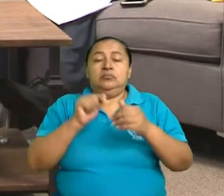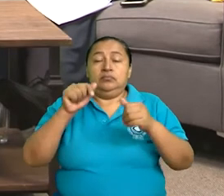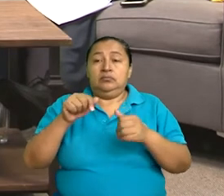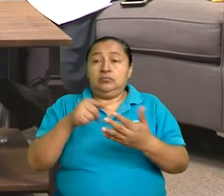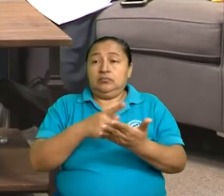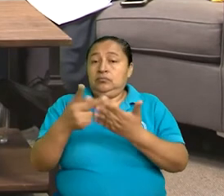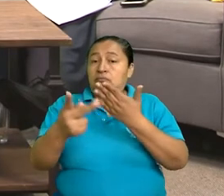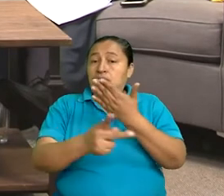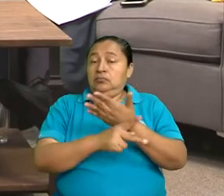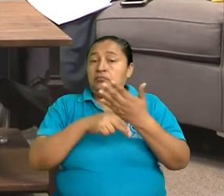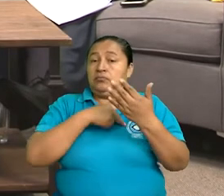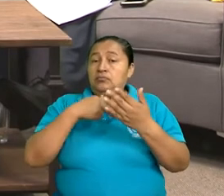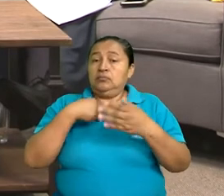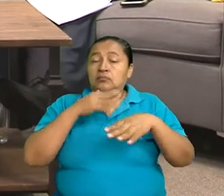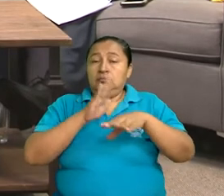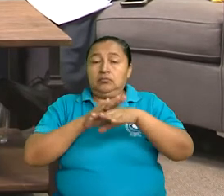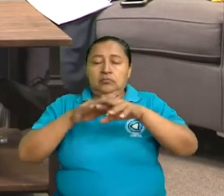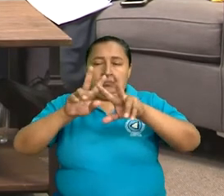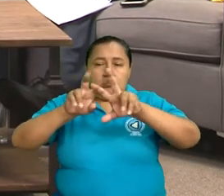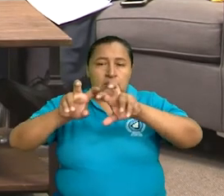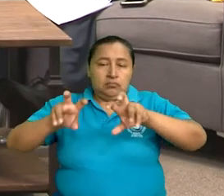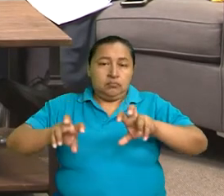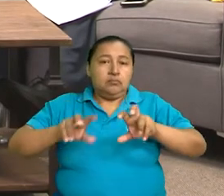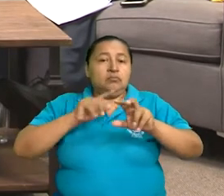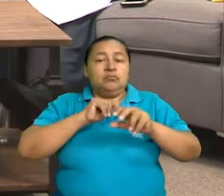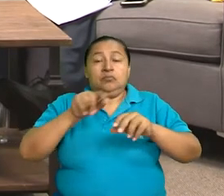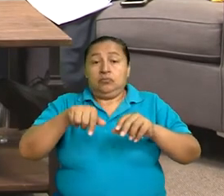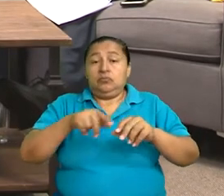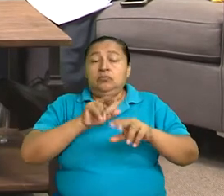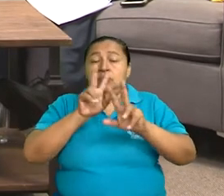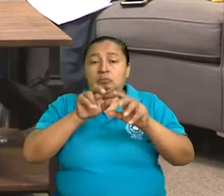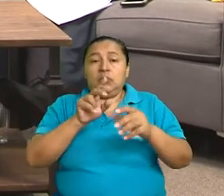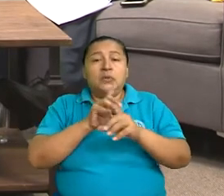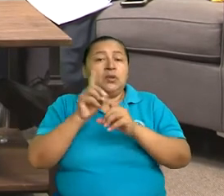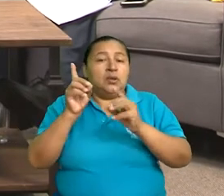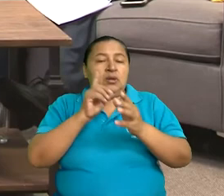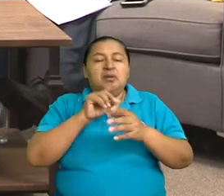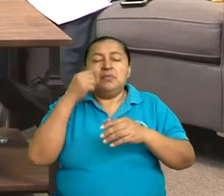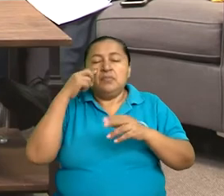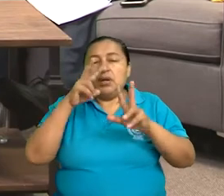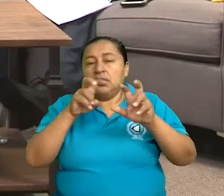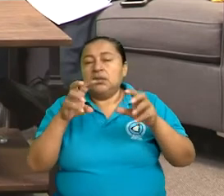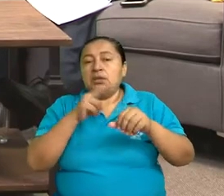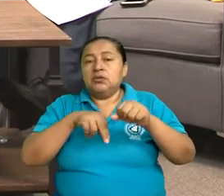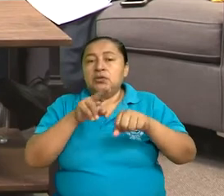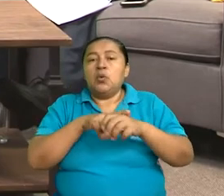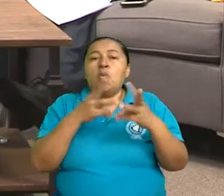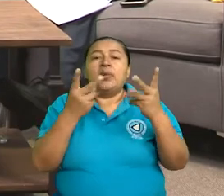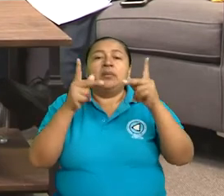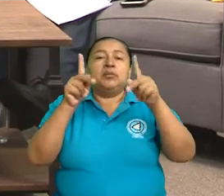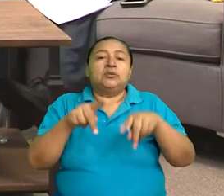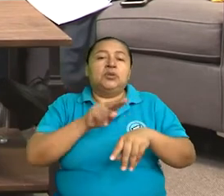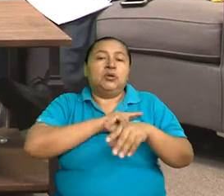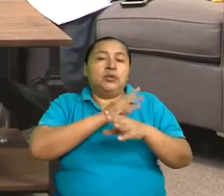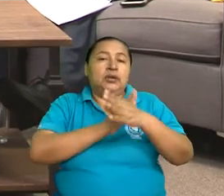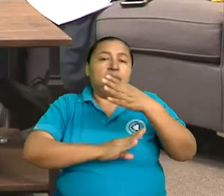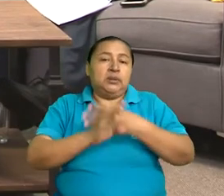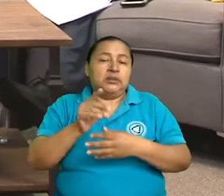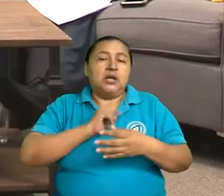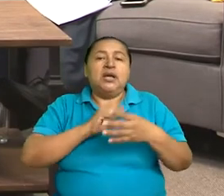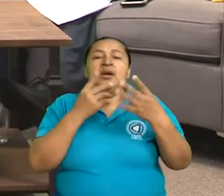programa se ha hecho un diagnóstico nacional para conocer cuántas personas con discapacidad hay en el país, qué tipo de